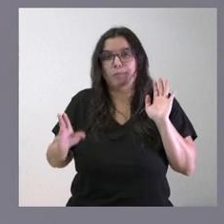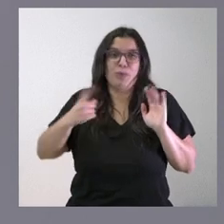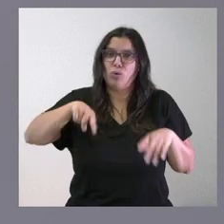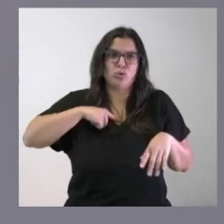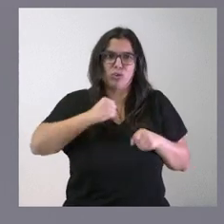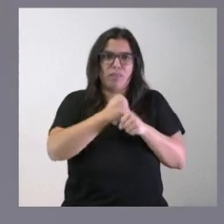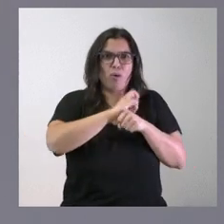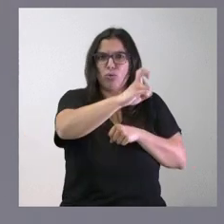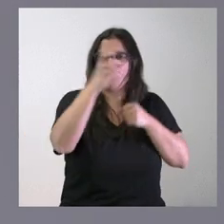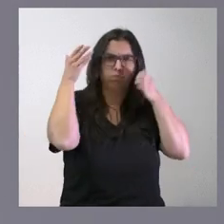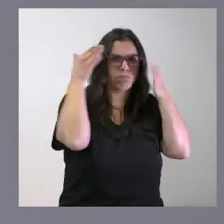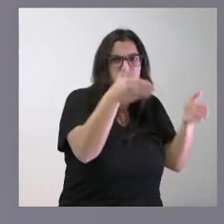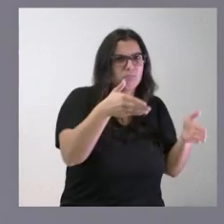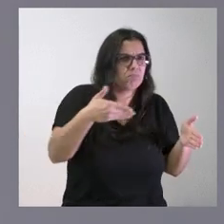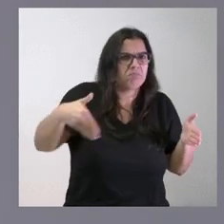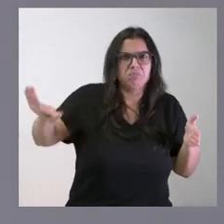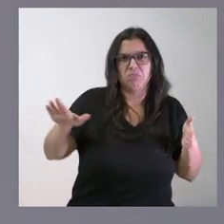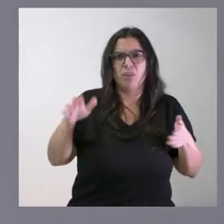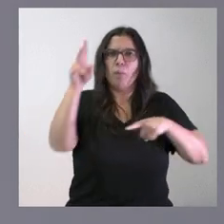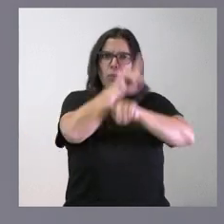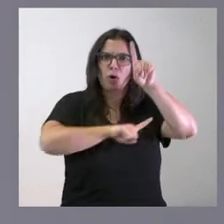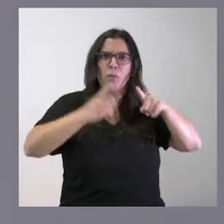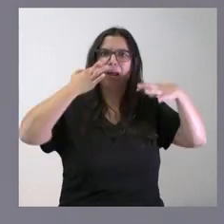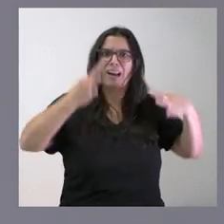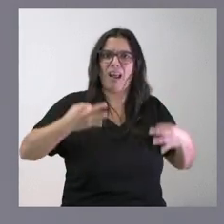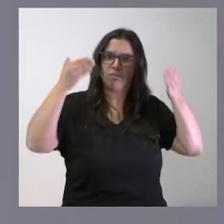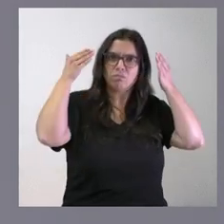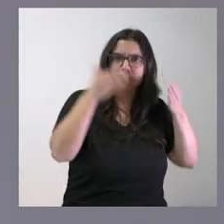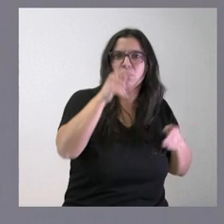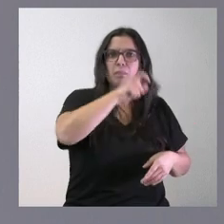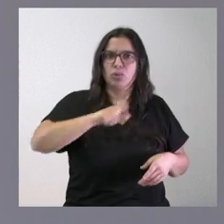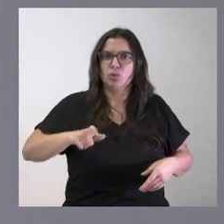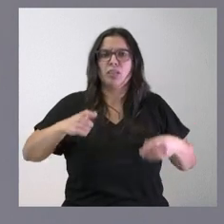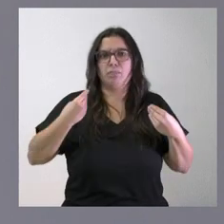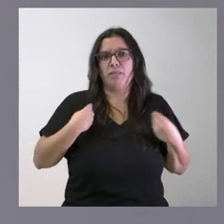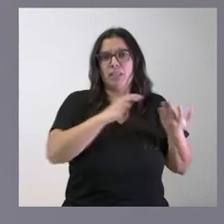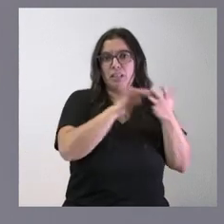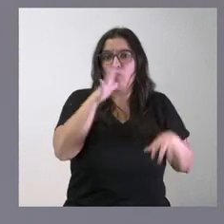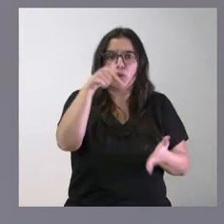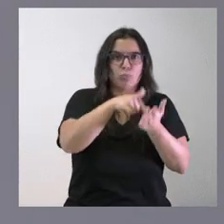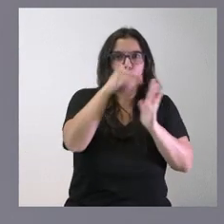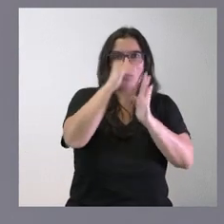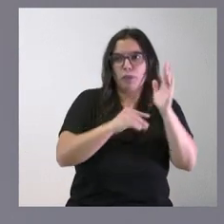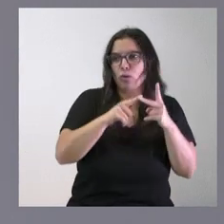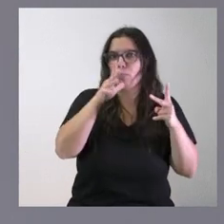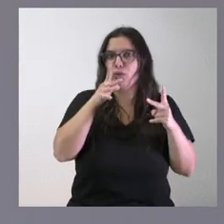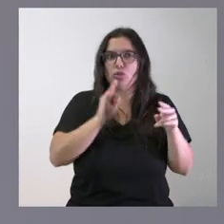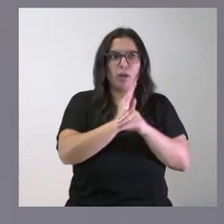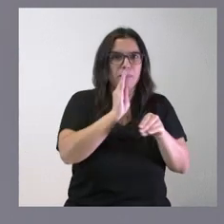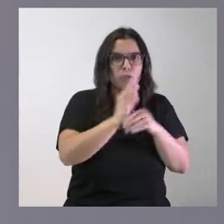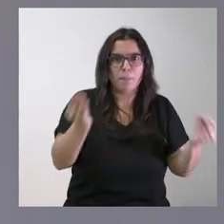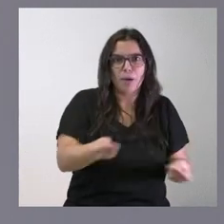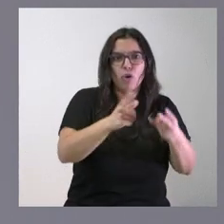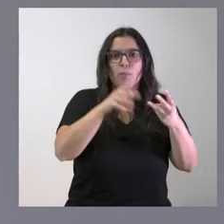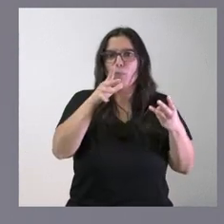que es atender al problema real que sufren las personas reales de Castilla y León y por eso les bajamos impuestos y por eso mejoramos las inversiones y por eso